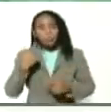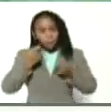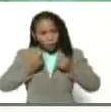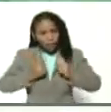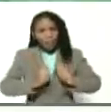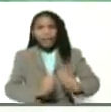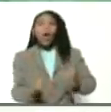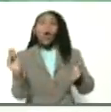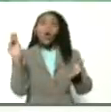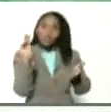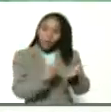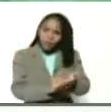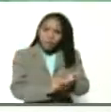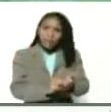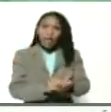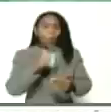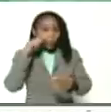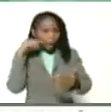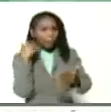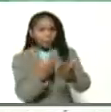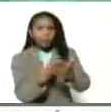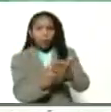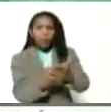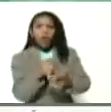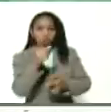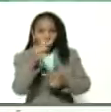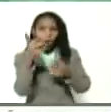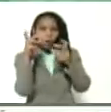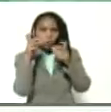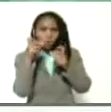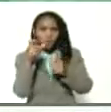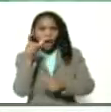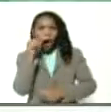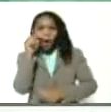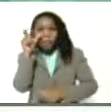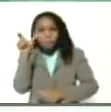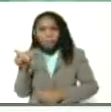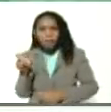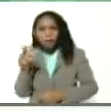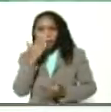nuevo. Vamos a hacer una prueba. ¿Tú me escuchas, Castro Soteldo?